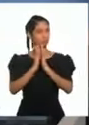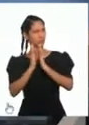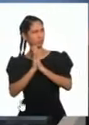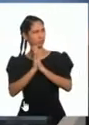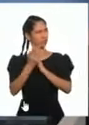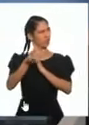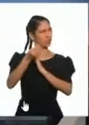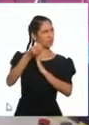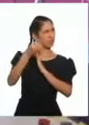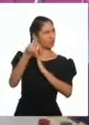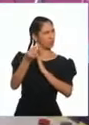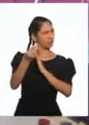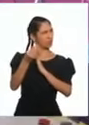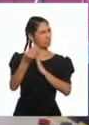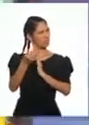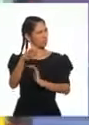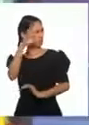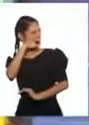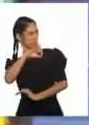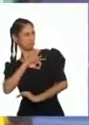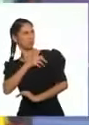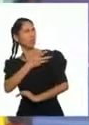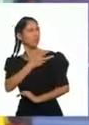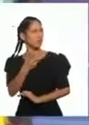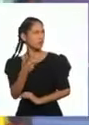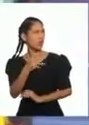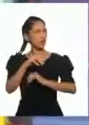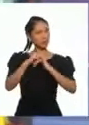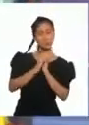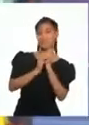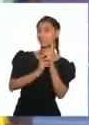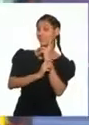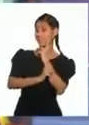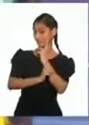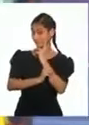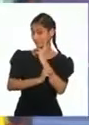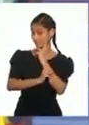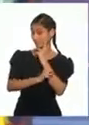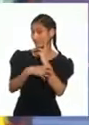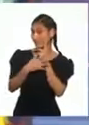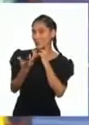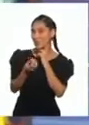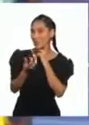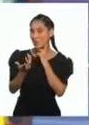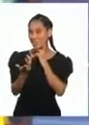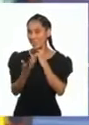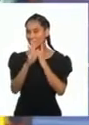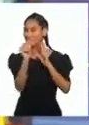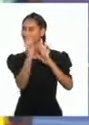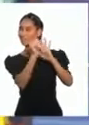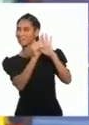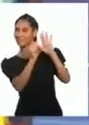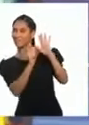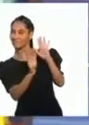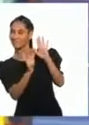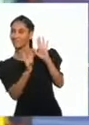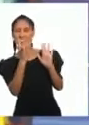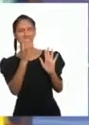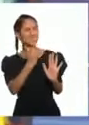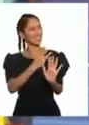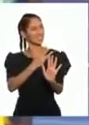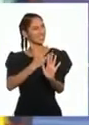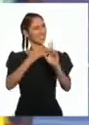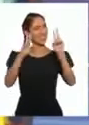premio? Mmm, porque su arte se inspira en temas tradicionales de